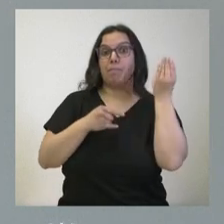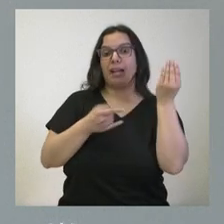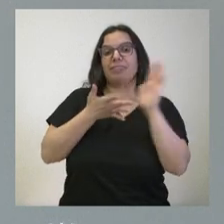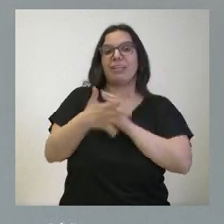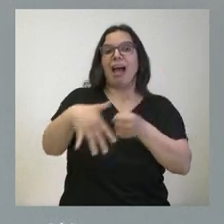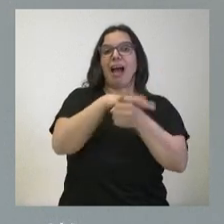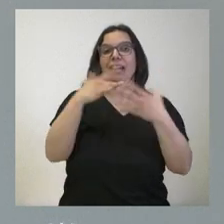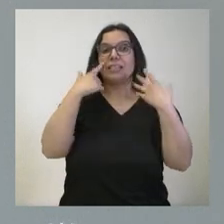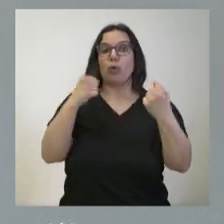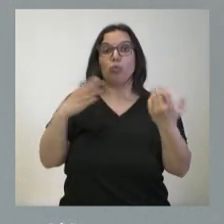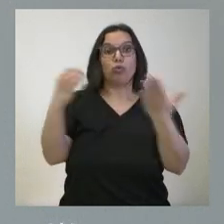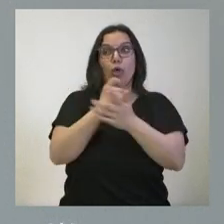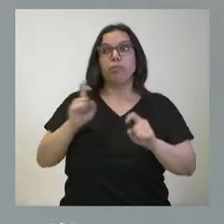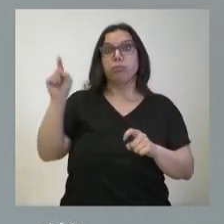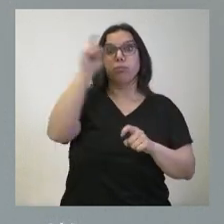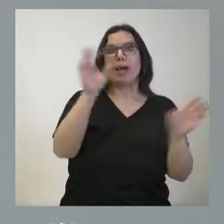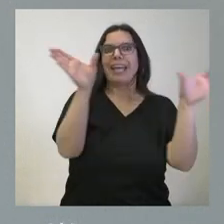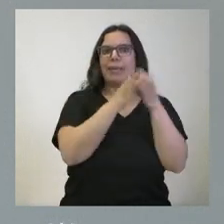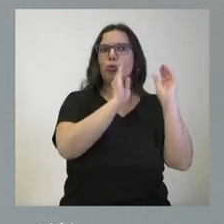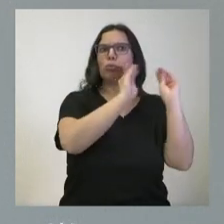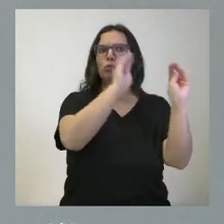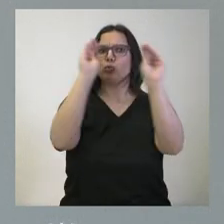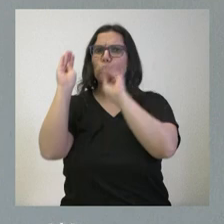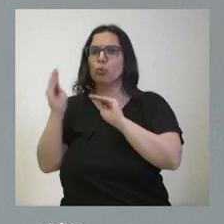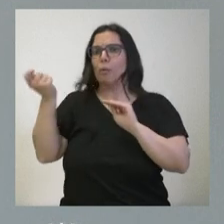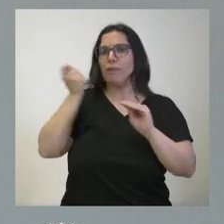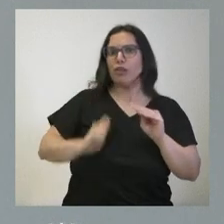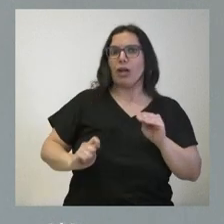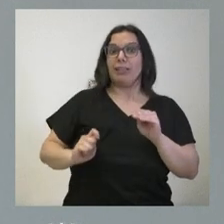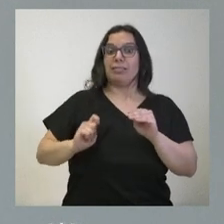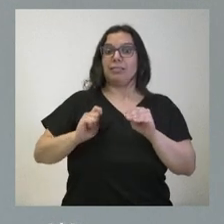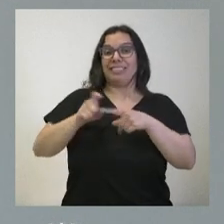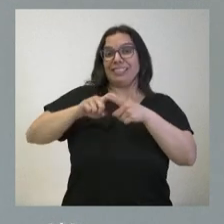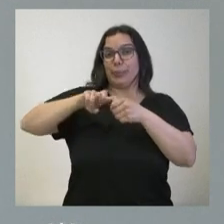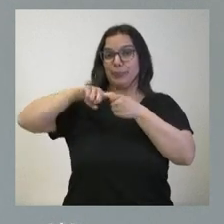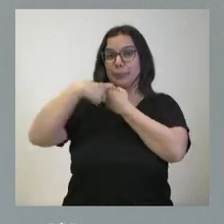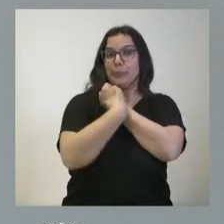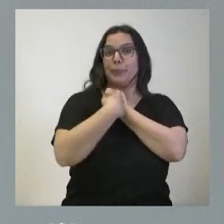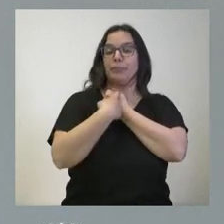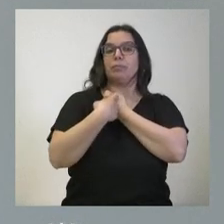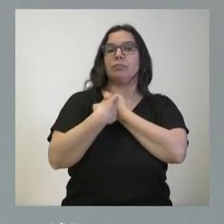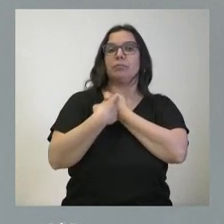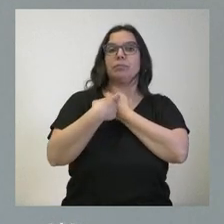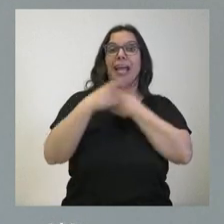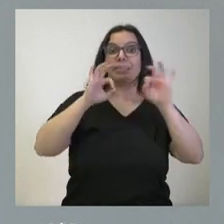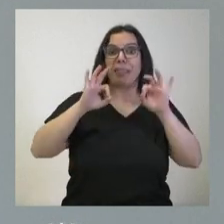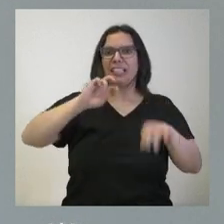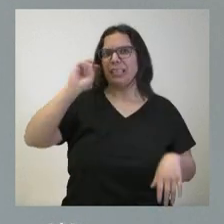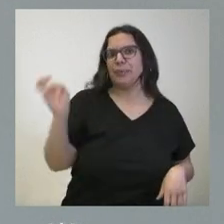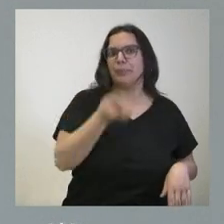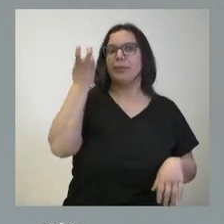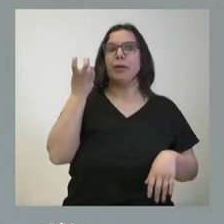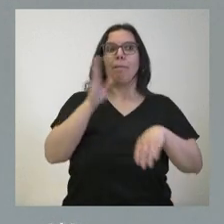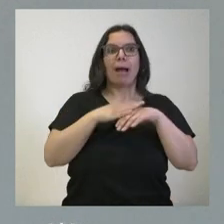de Castilla y León van a contar con un equipo de profesionales de carácter multidisciplinar y se van a acelerar los diagnósticos para que el máximo número